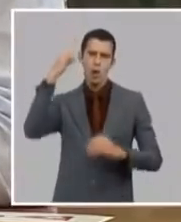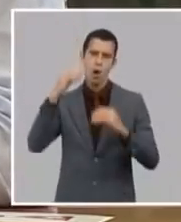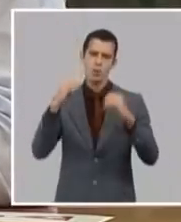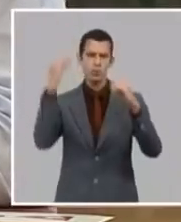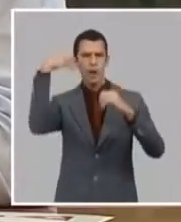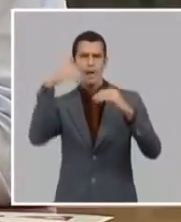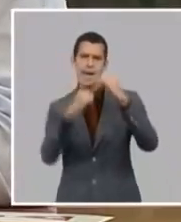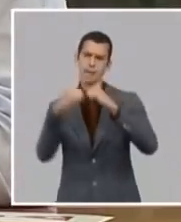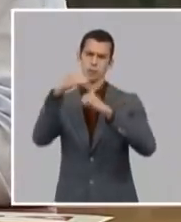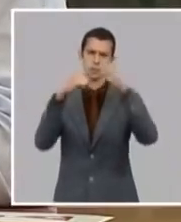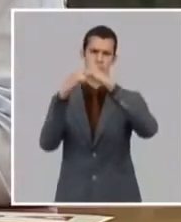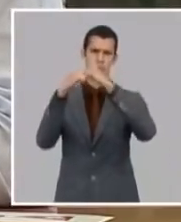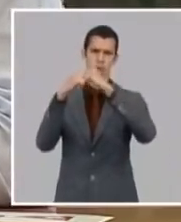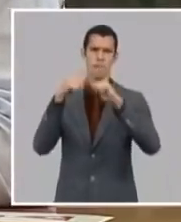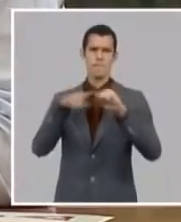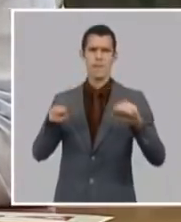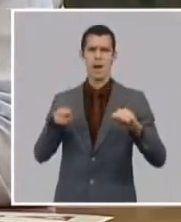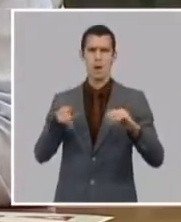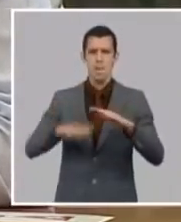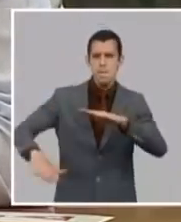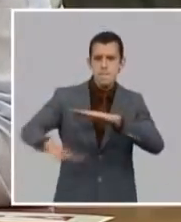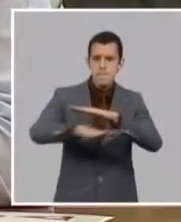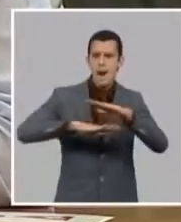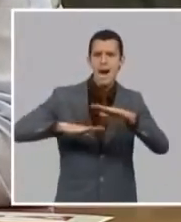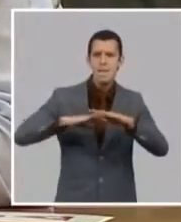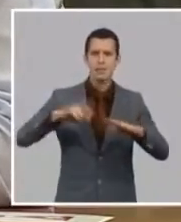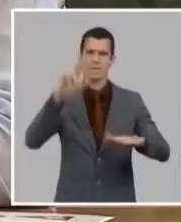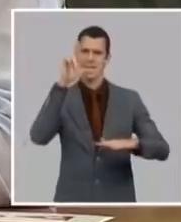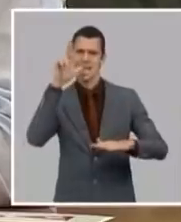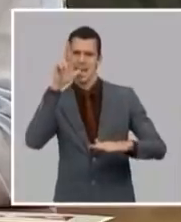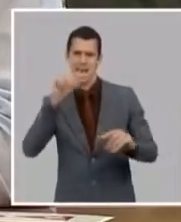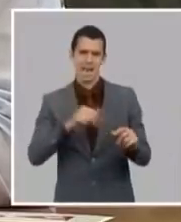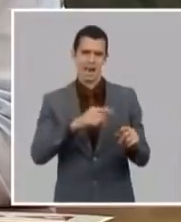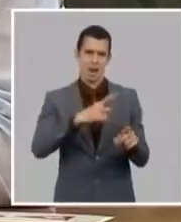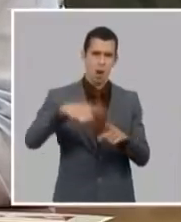funcionan en el barrio y ya esos eran temas que yo había